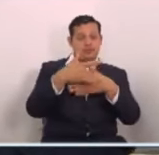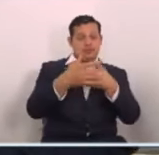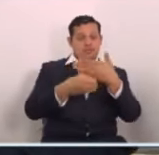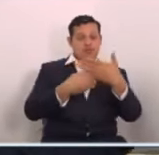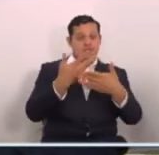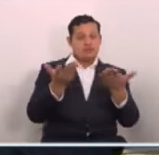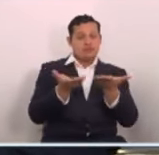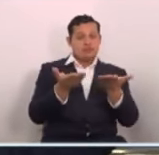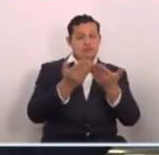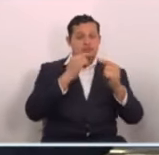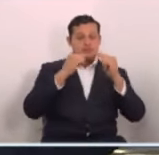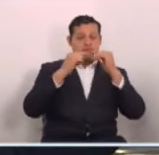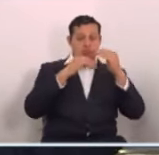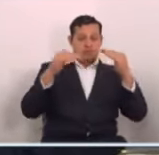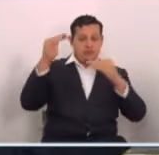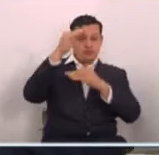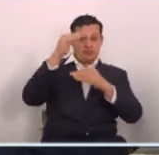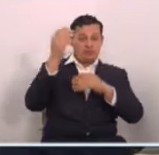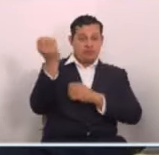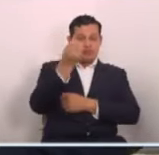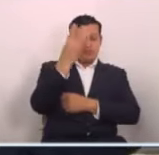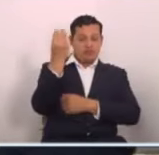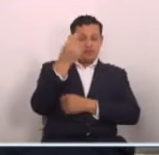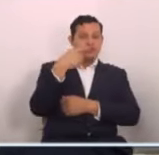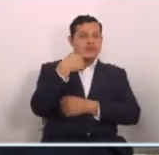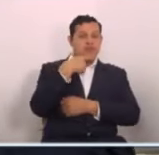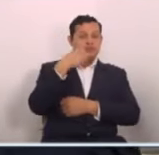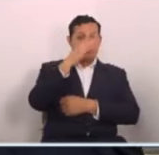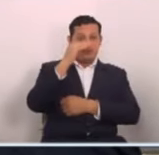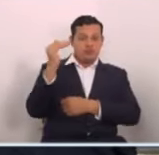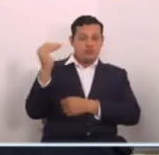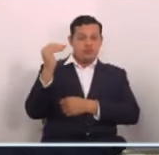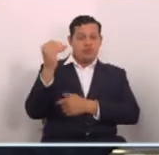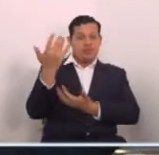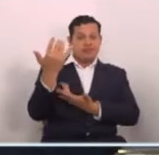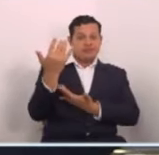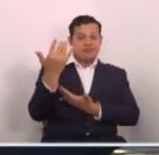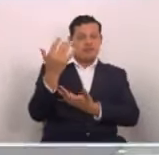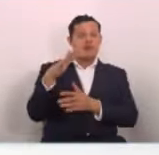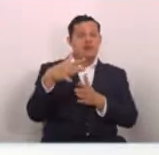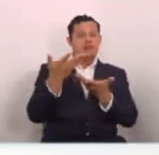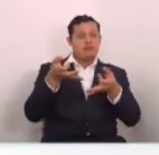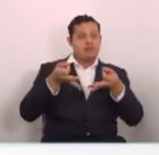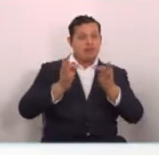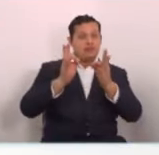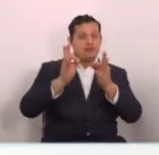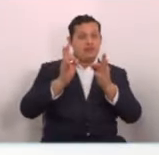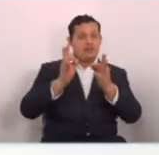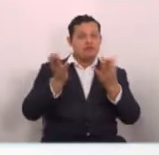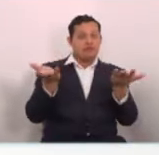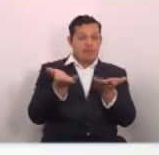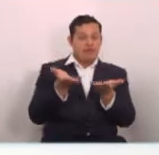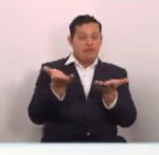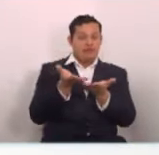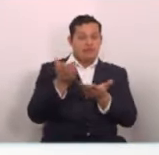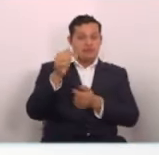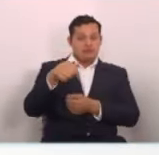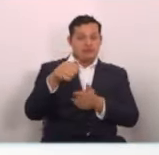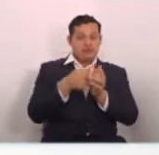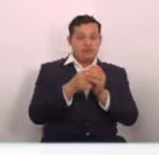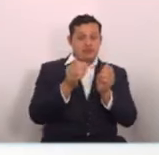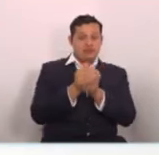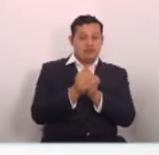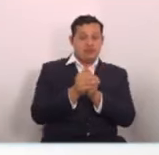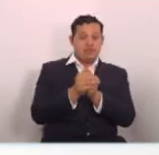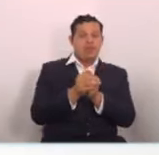hicieran las autoridades a la alerta roja nacional, como se esperaba, debido a la manera en que se venía desarrollando este fenómeno